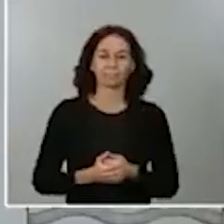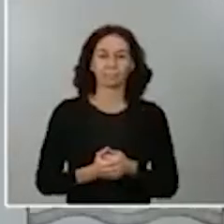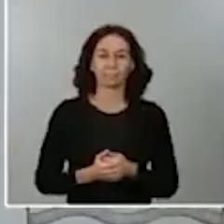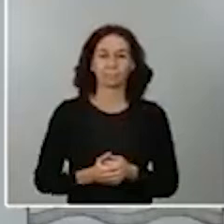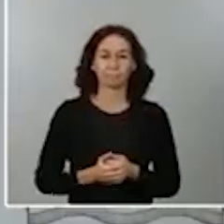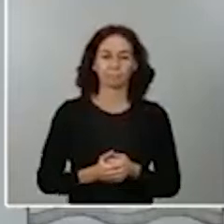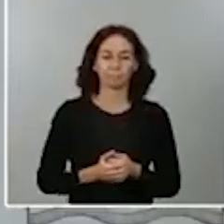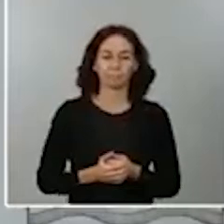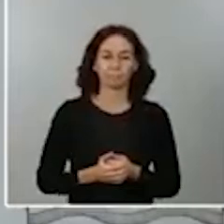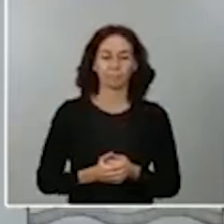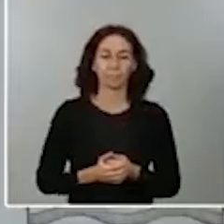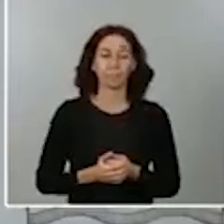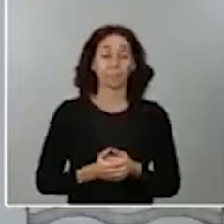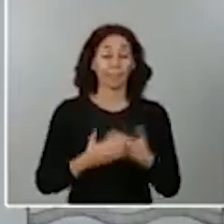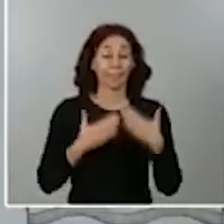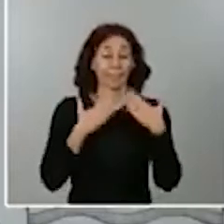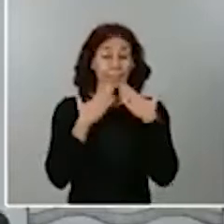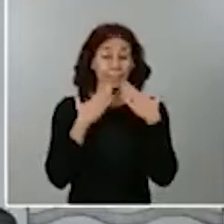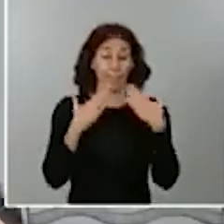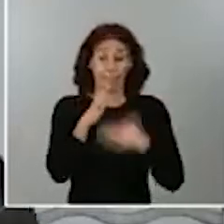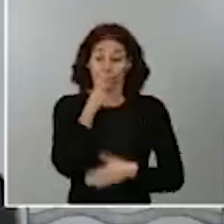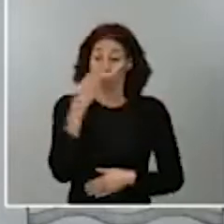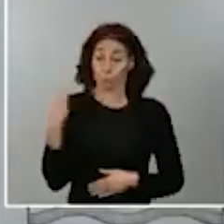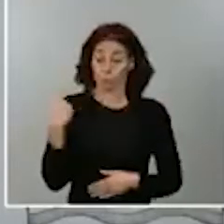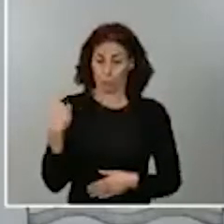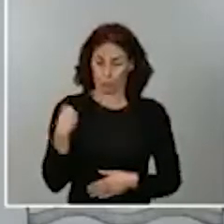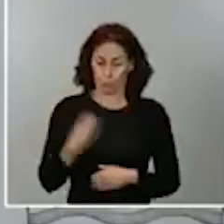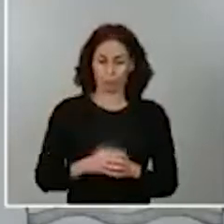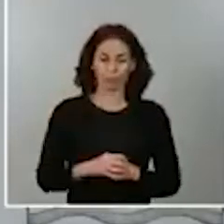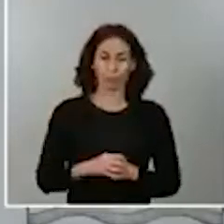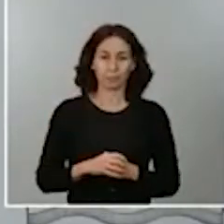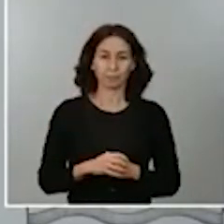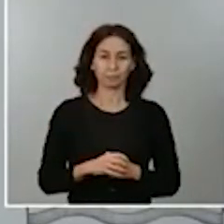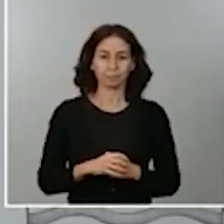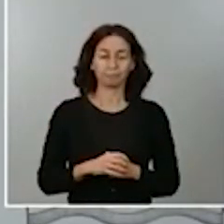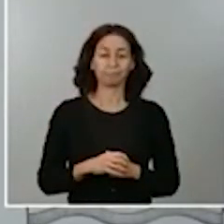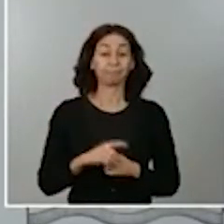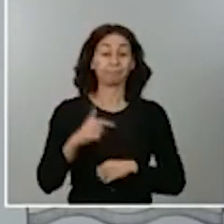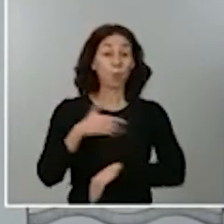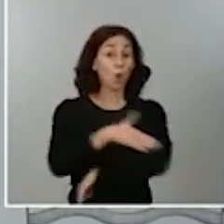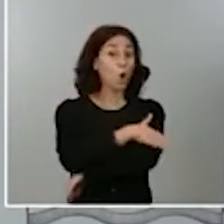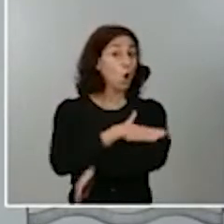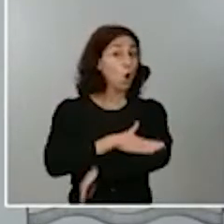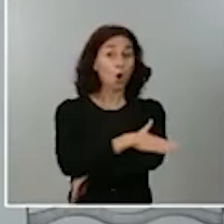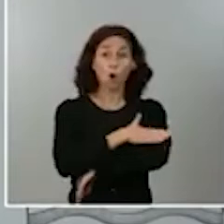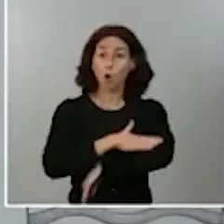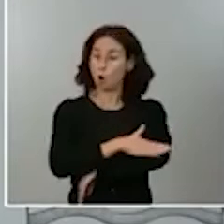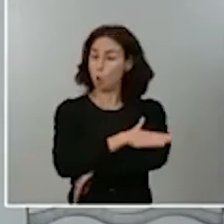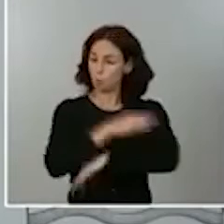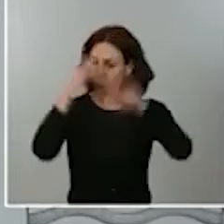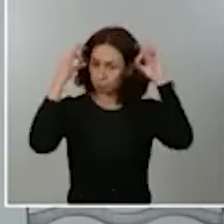Muchas gracias, Eulogio, por sus preguntas. Mire, el Gobierno ha seguido siempre la evidencia científica.